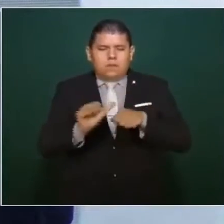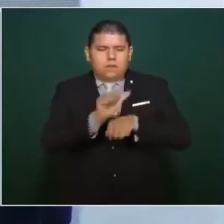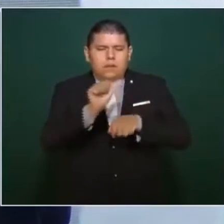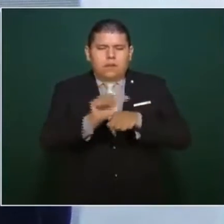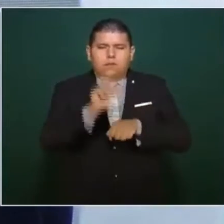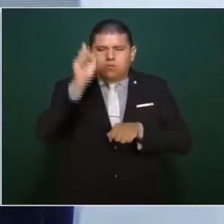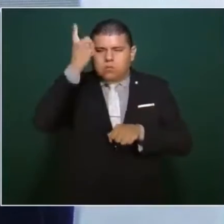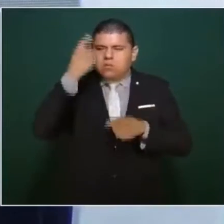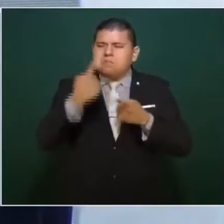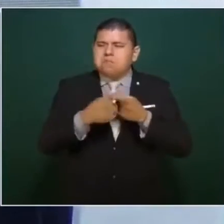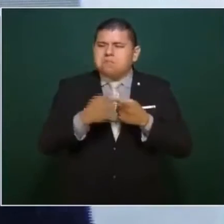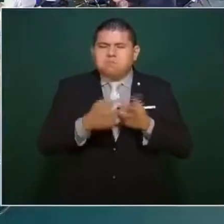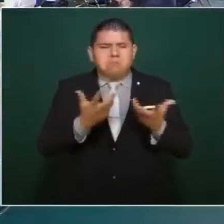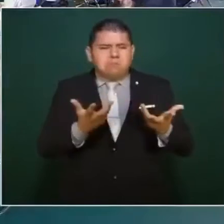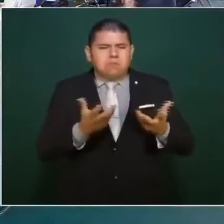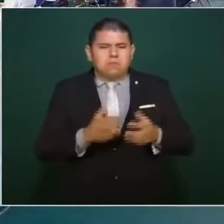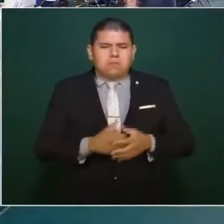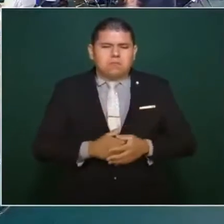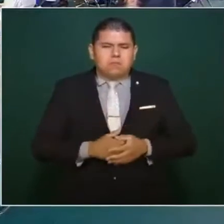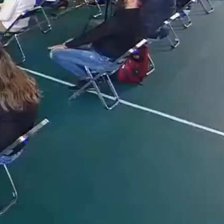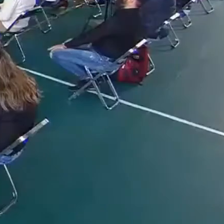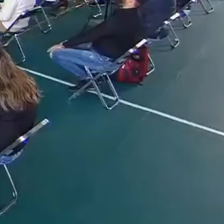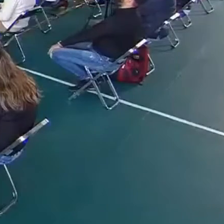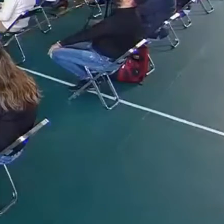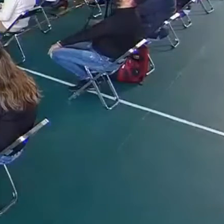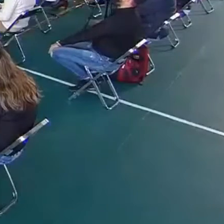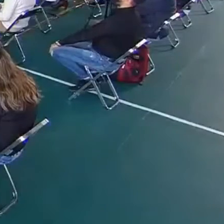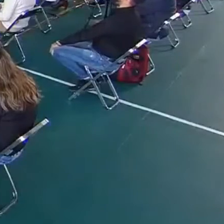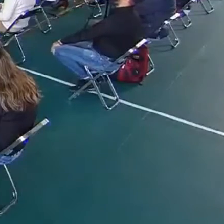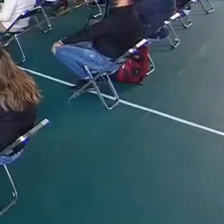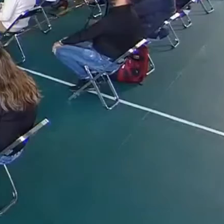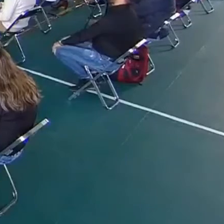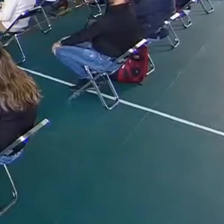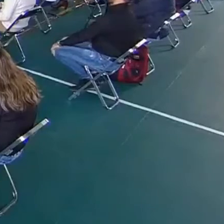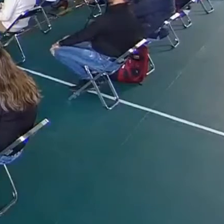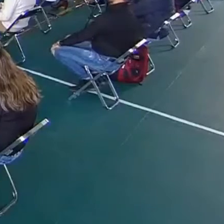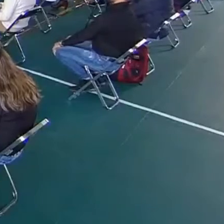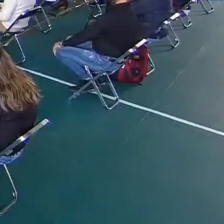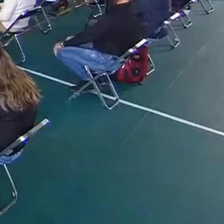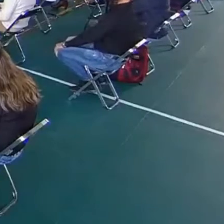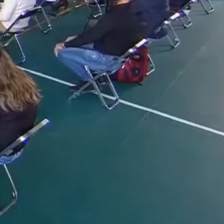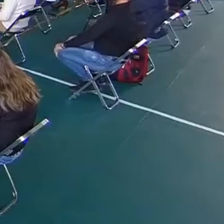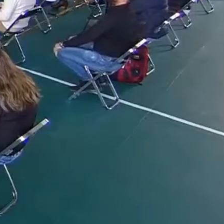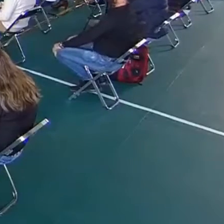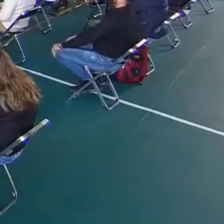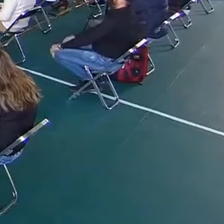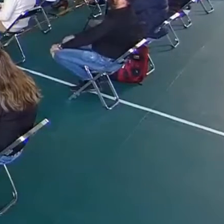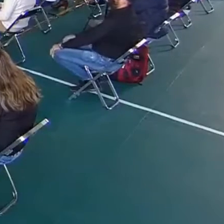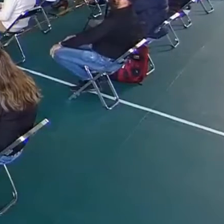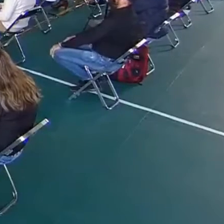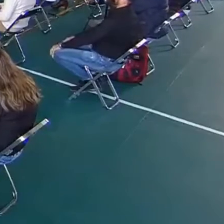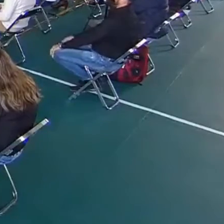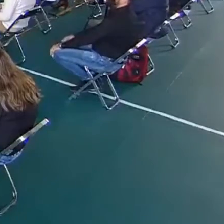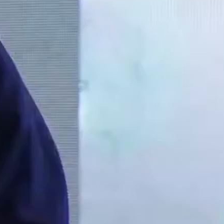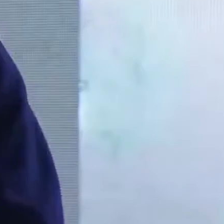veces se usan estos carros para cometer ilícitos y no se sabe, o